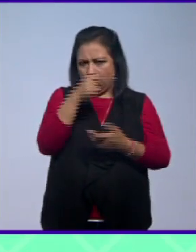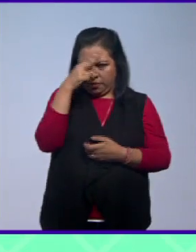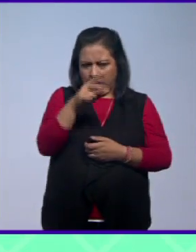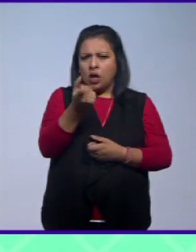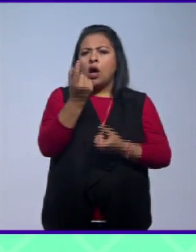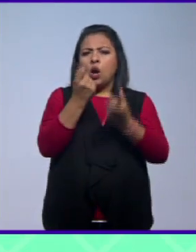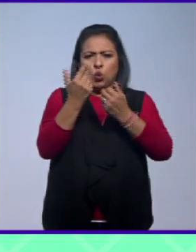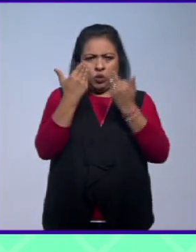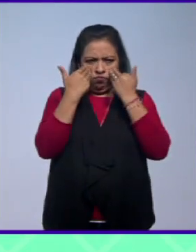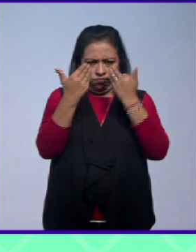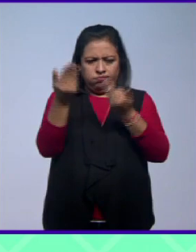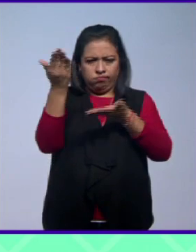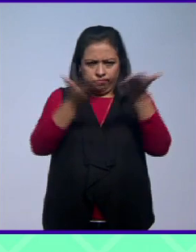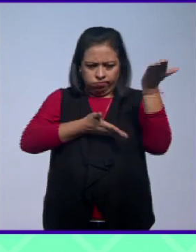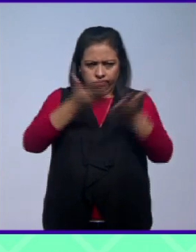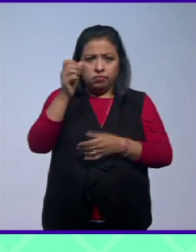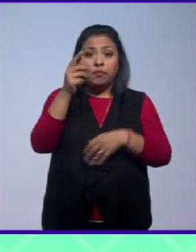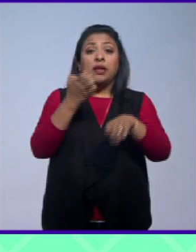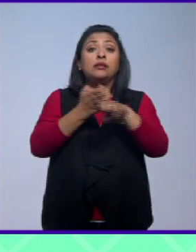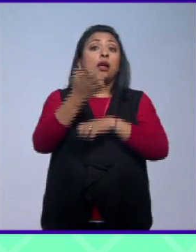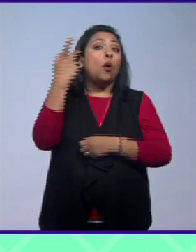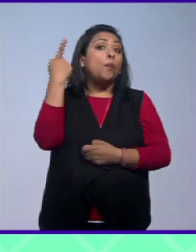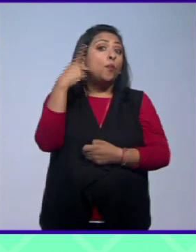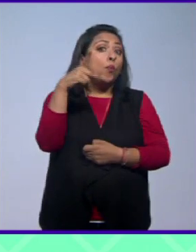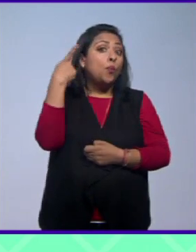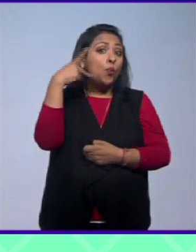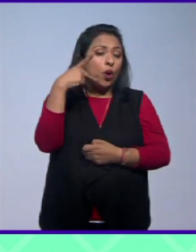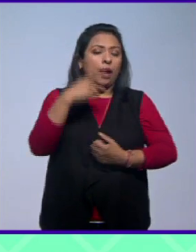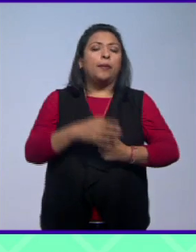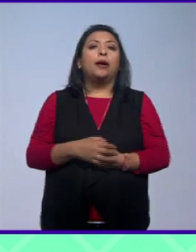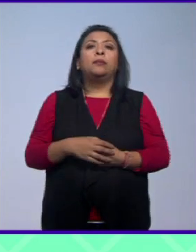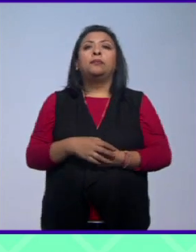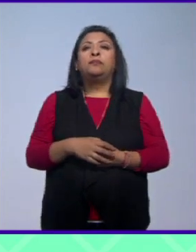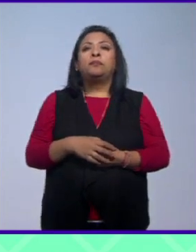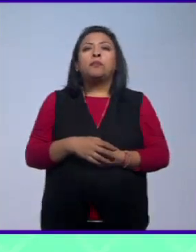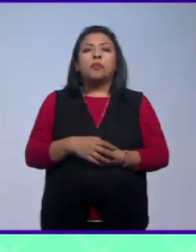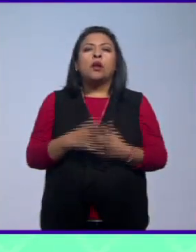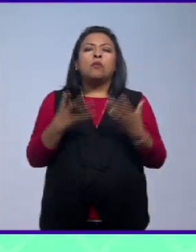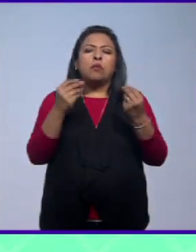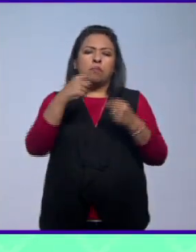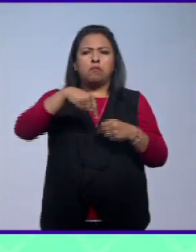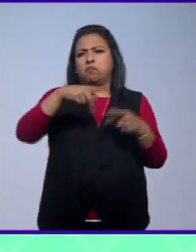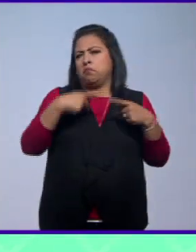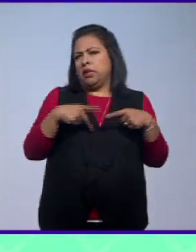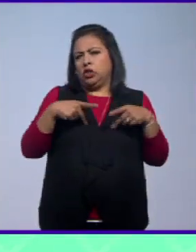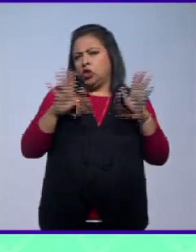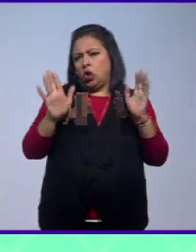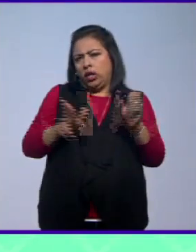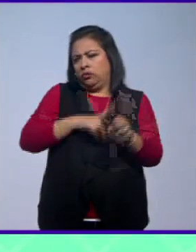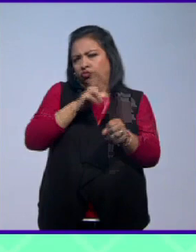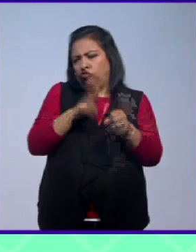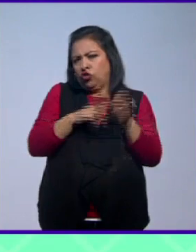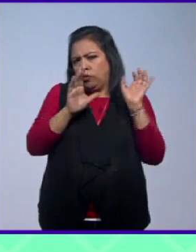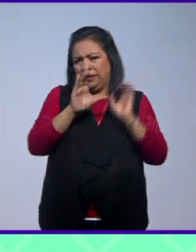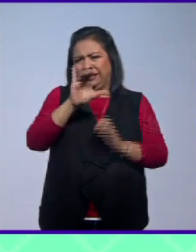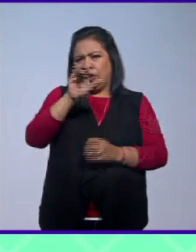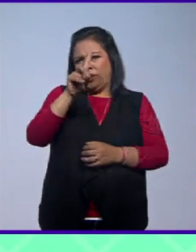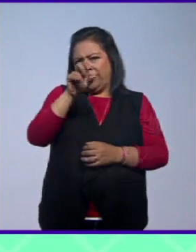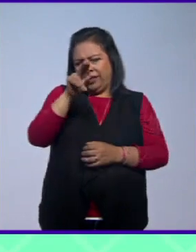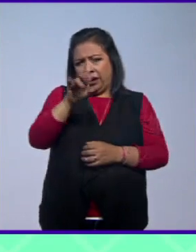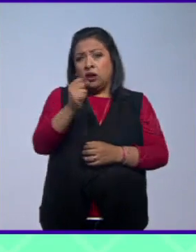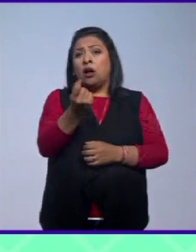algunos testimonios y también del Estado de Puebla por ejemplo La mayor parte de ellos son ciudadanos es decir algunos